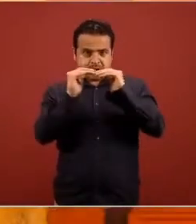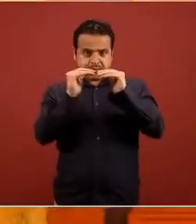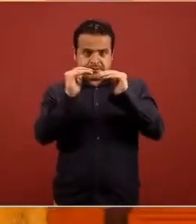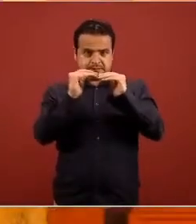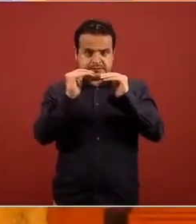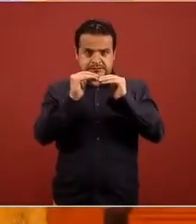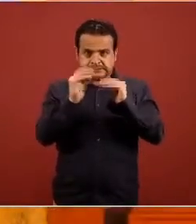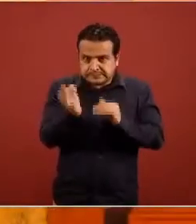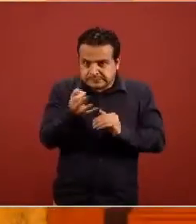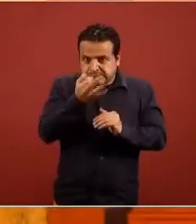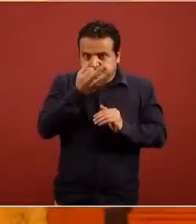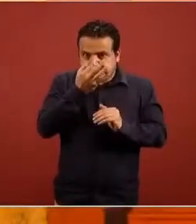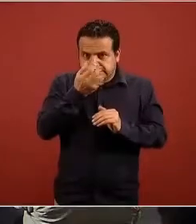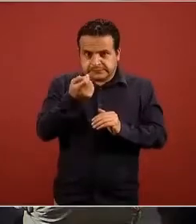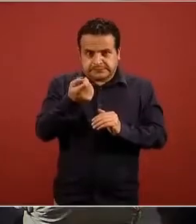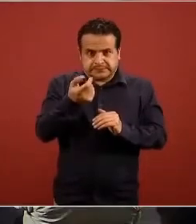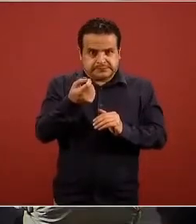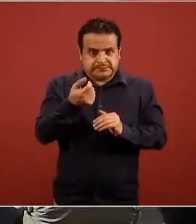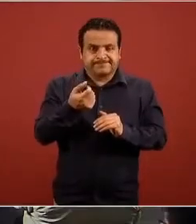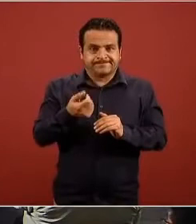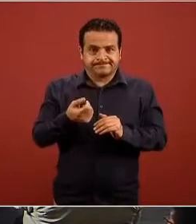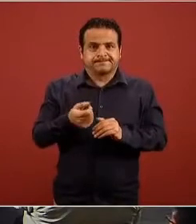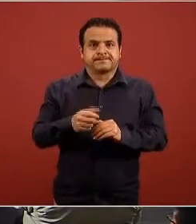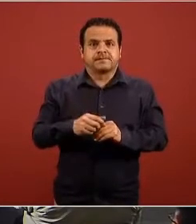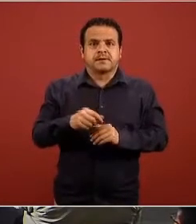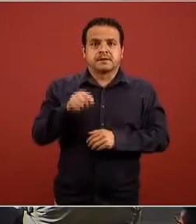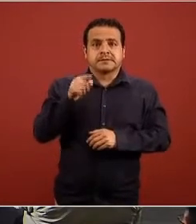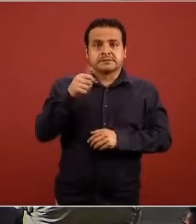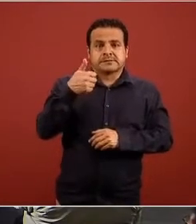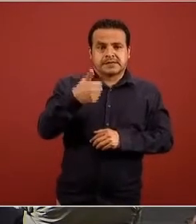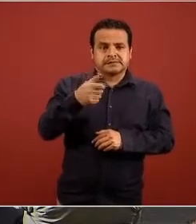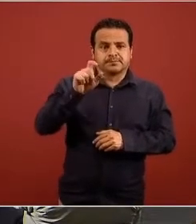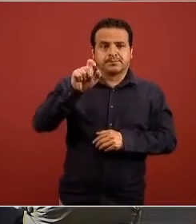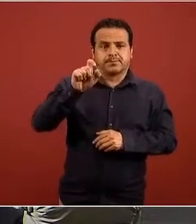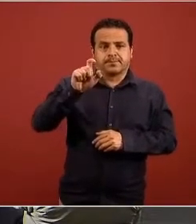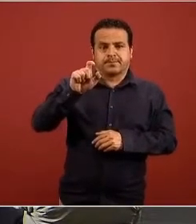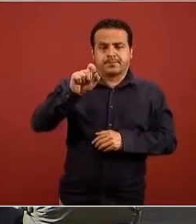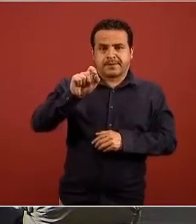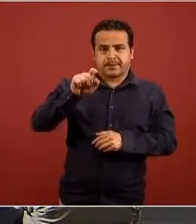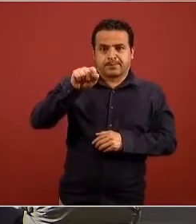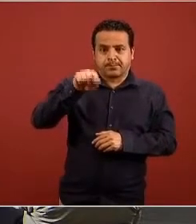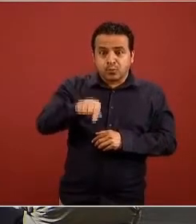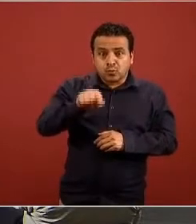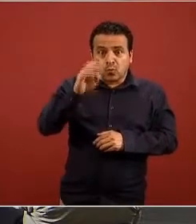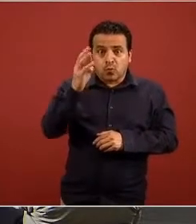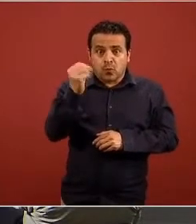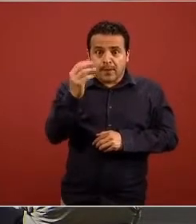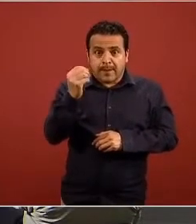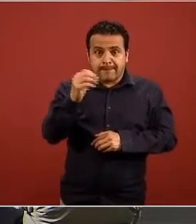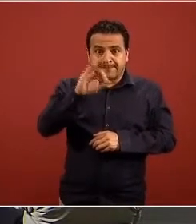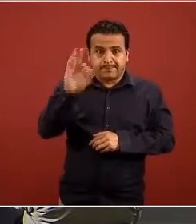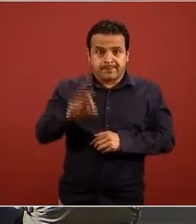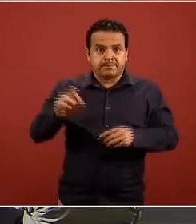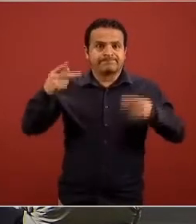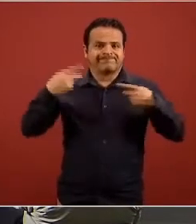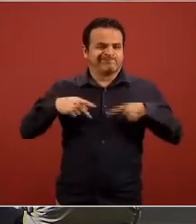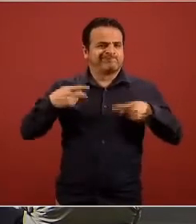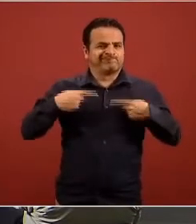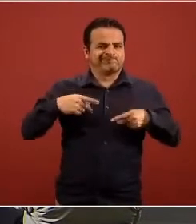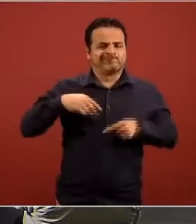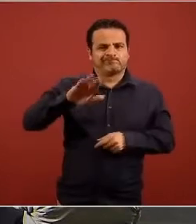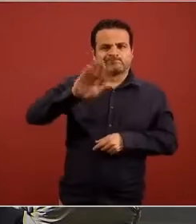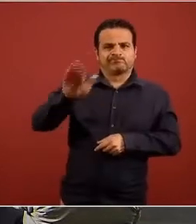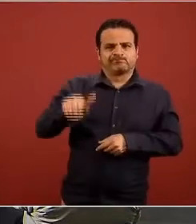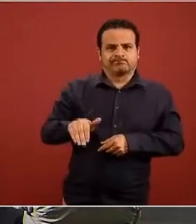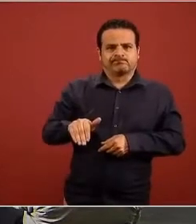últimos 14 días 6.9% la media global de la tasa de letalidad la